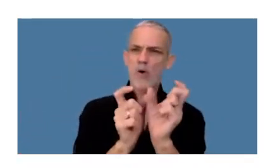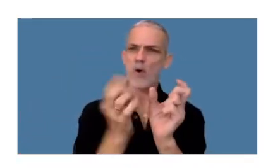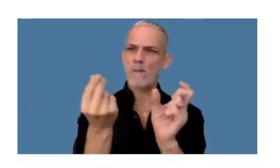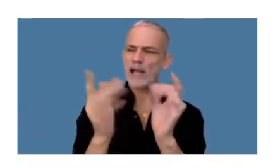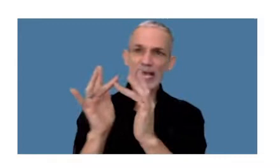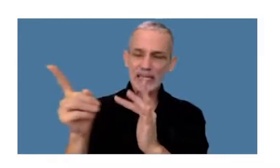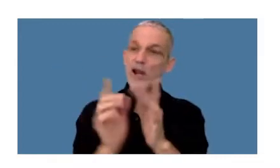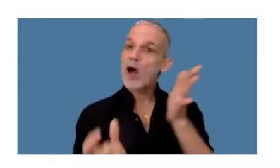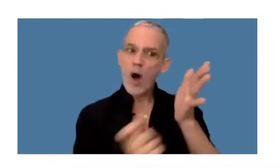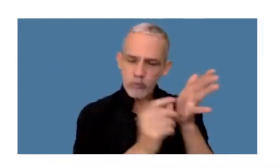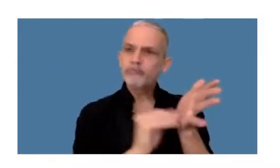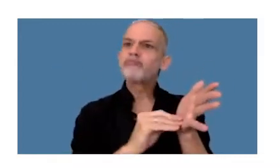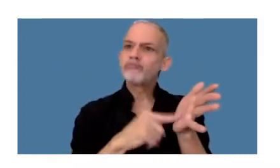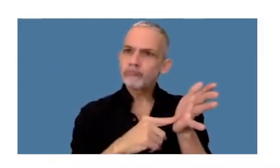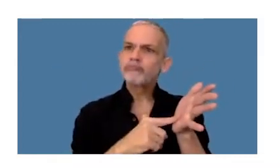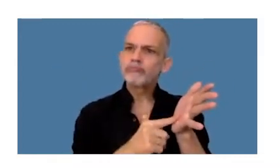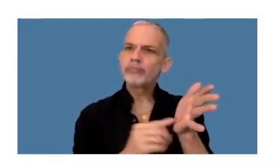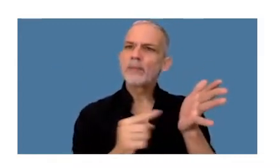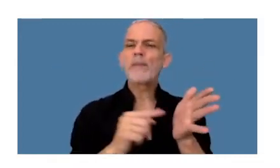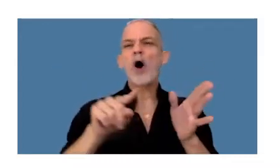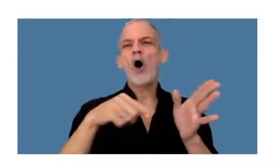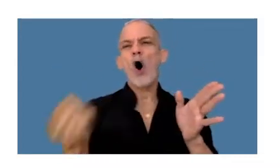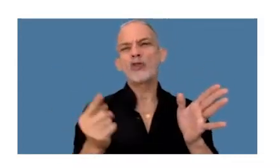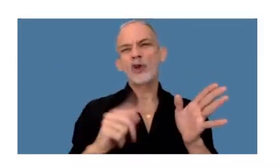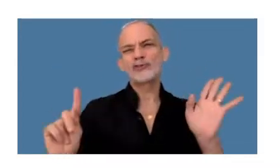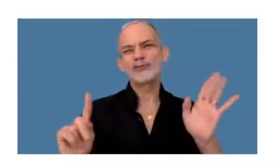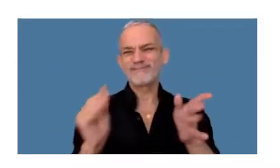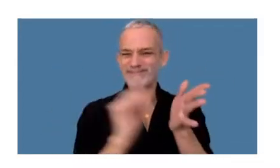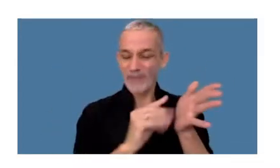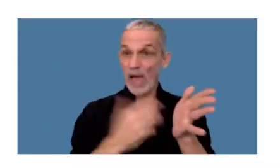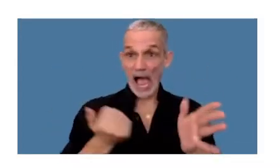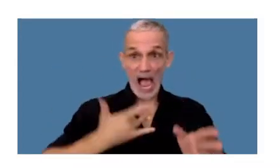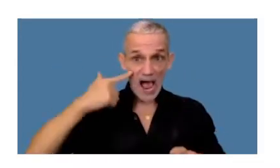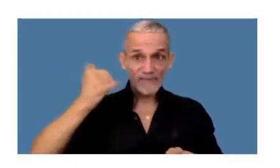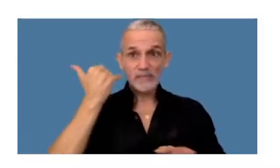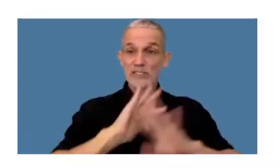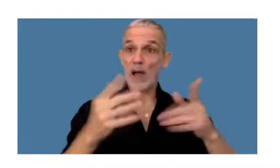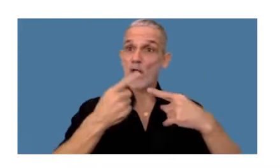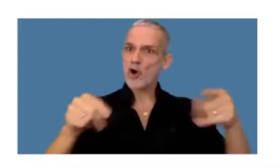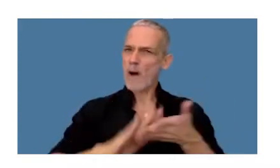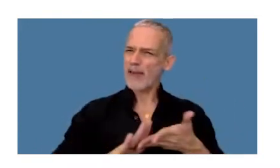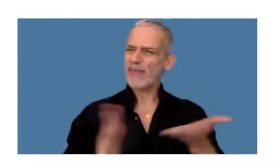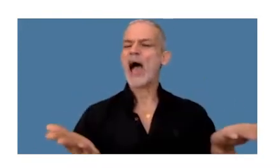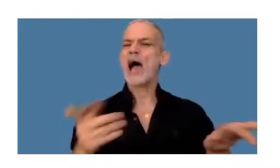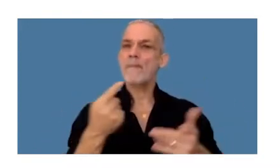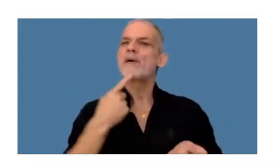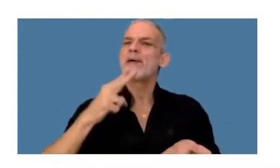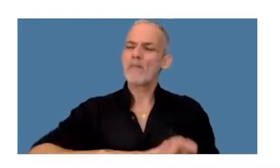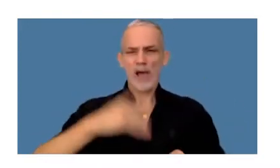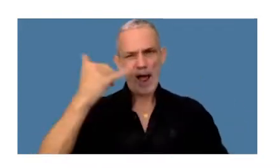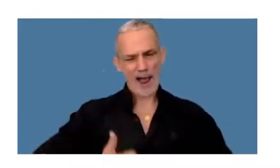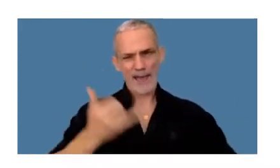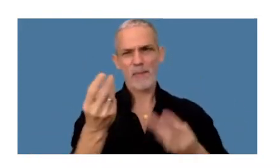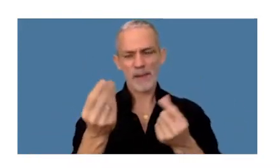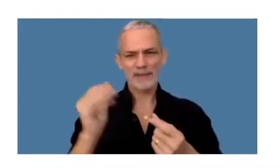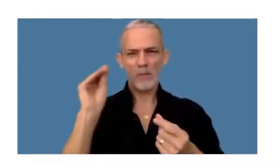en la sección y a similares en la sección otros bienes la AFIP parece que con esta novedad lo que intenta es grabar las tenencias